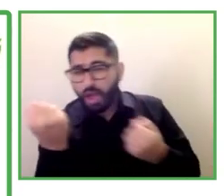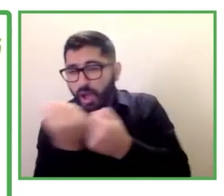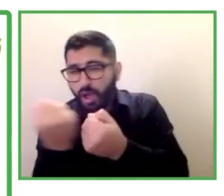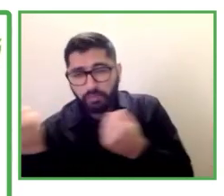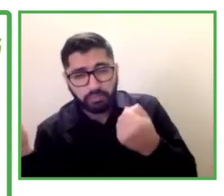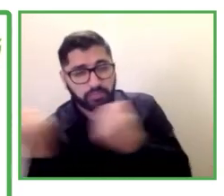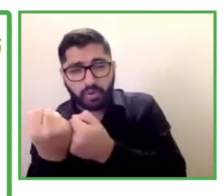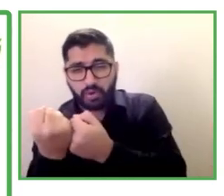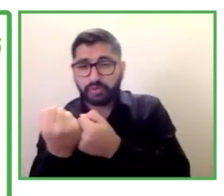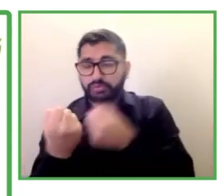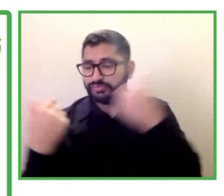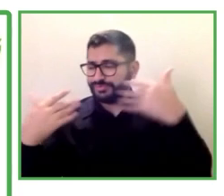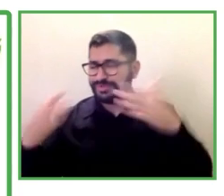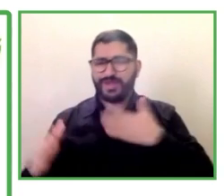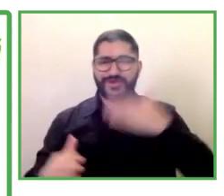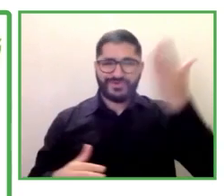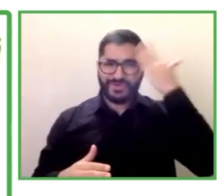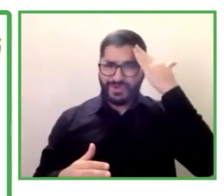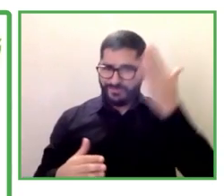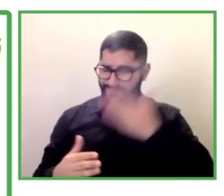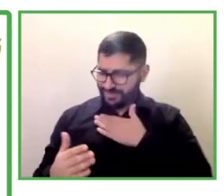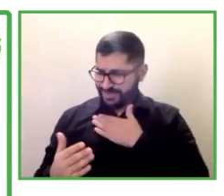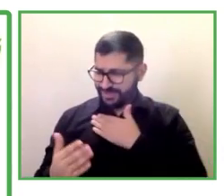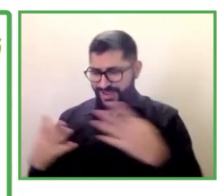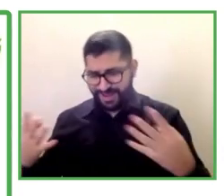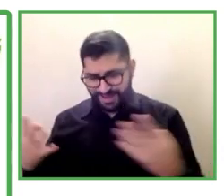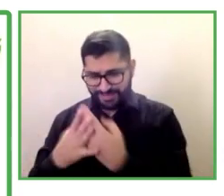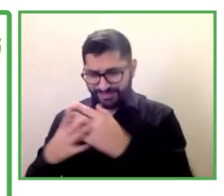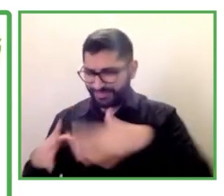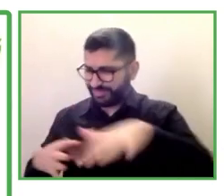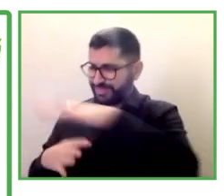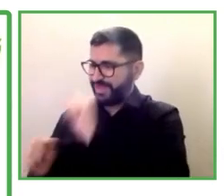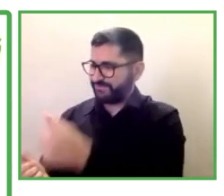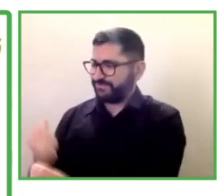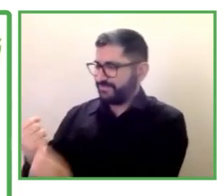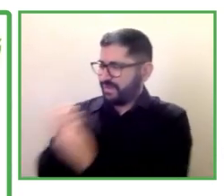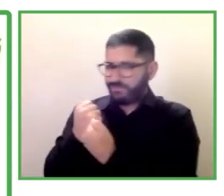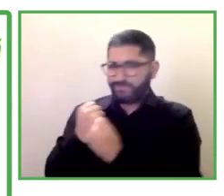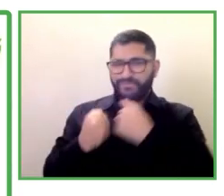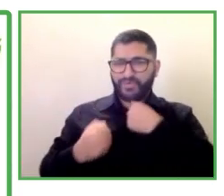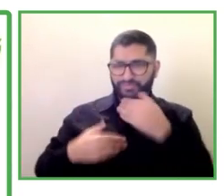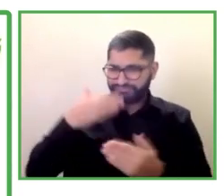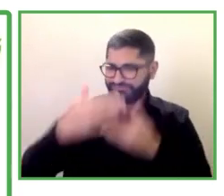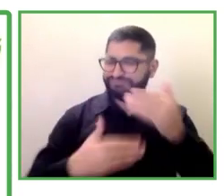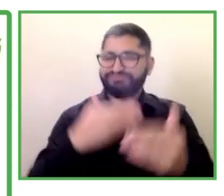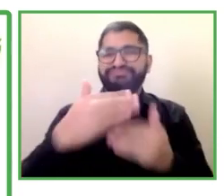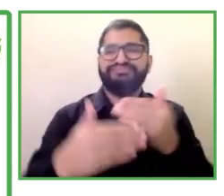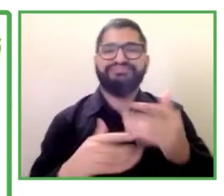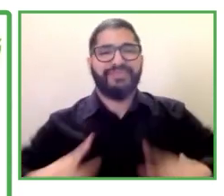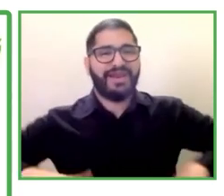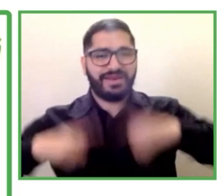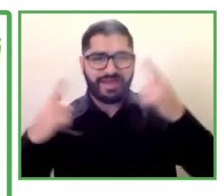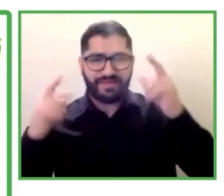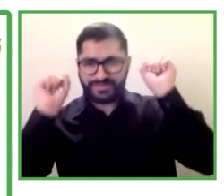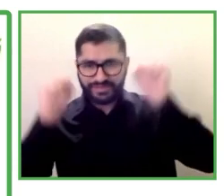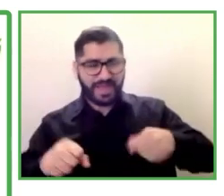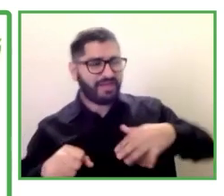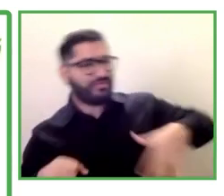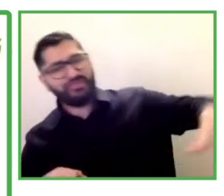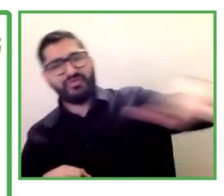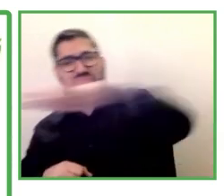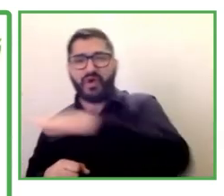APSA que les ha proporcionado la oportunidad de alcanzar una vida independiente y un puesto de trabajo creo